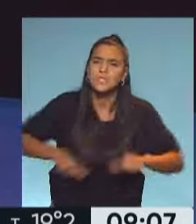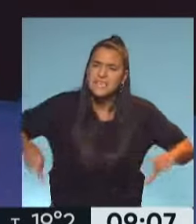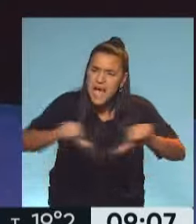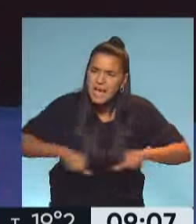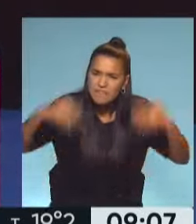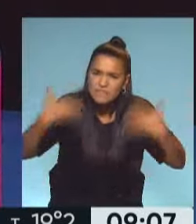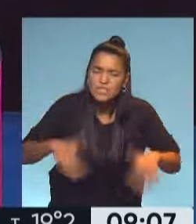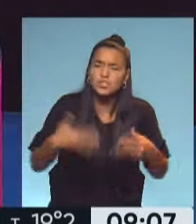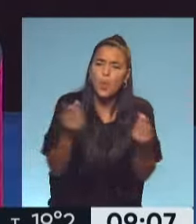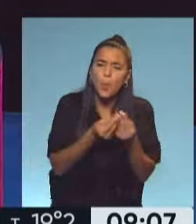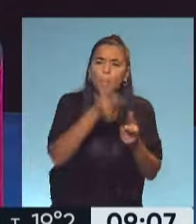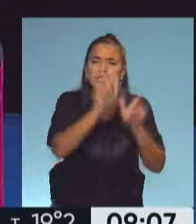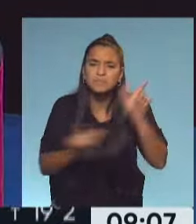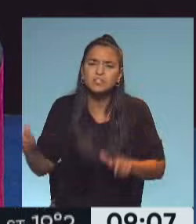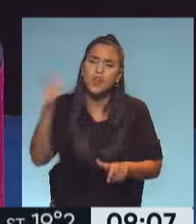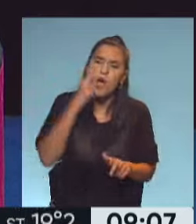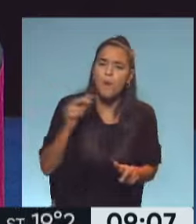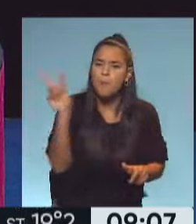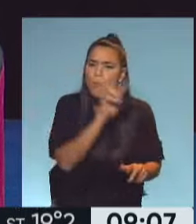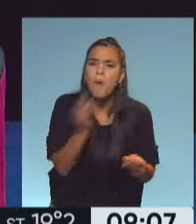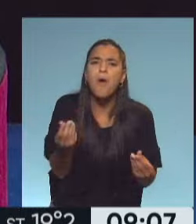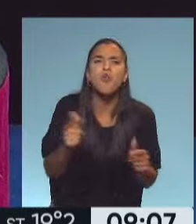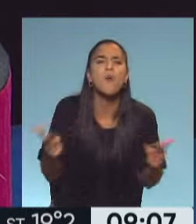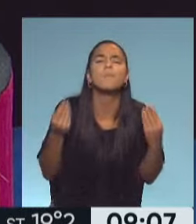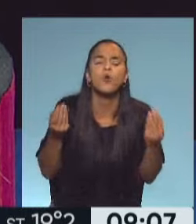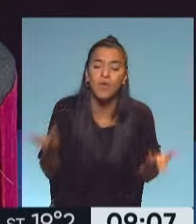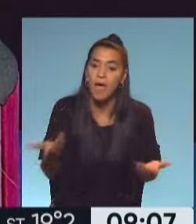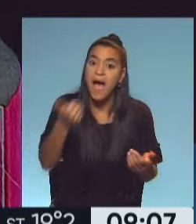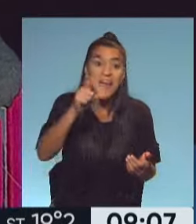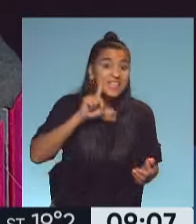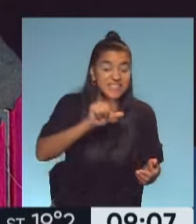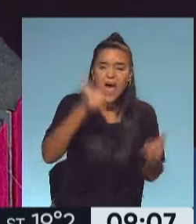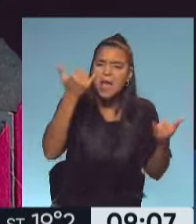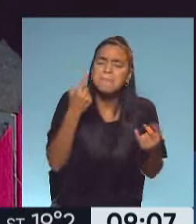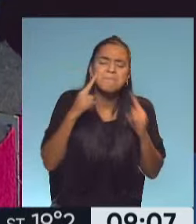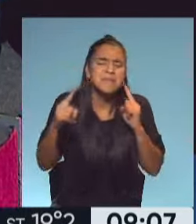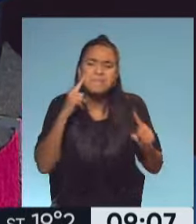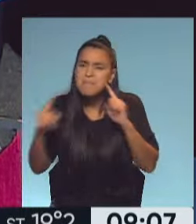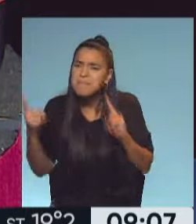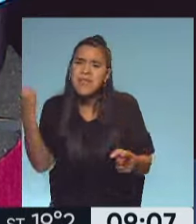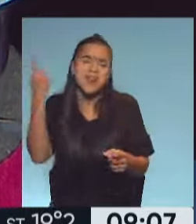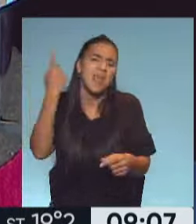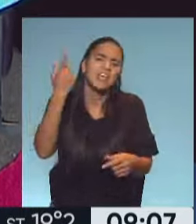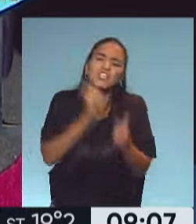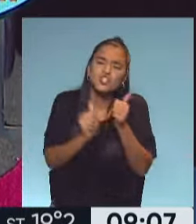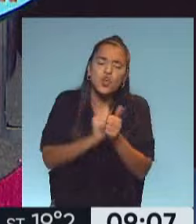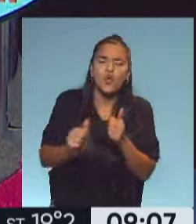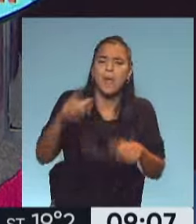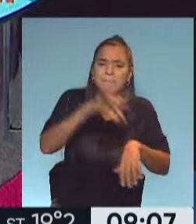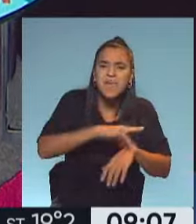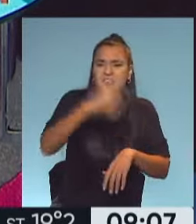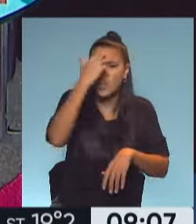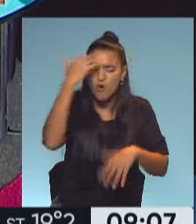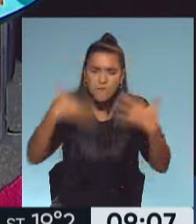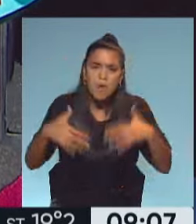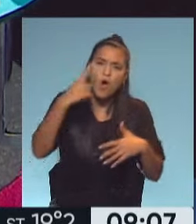tantas mujeres y de tantos hombres no tienen valor. Como Alicia hay miles de historias de médicos, de médicas, de enfermeros, de enfermeras,